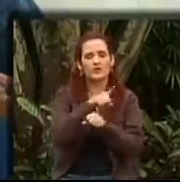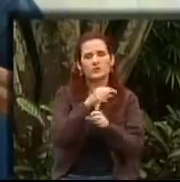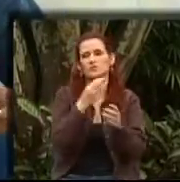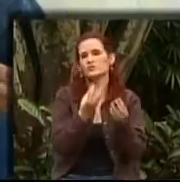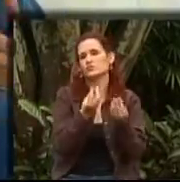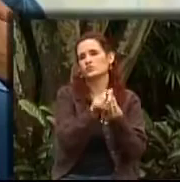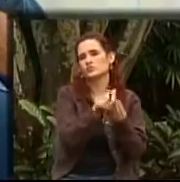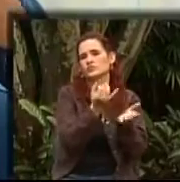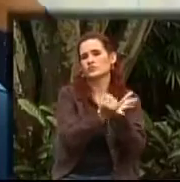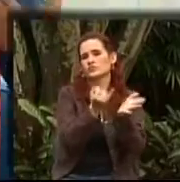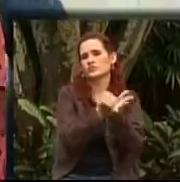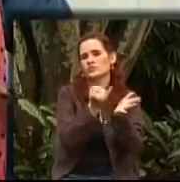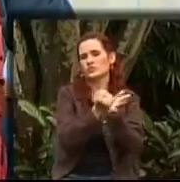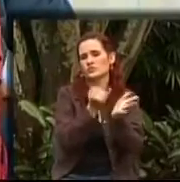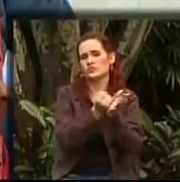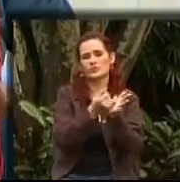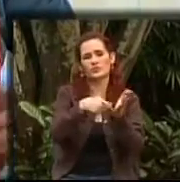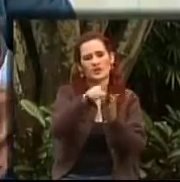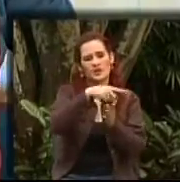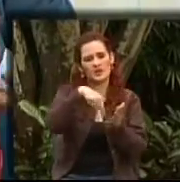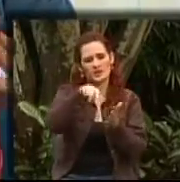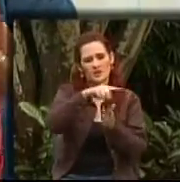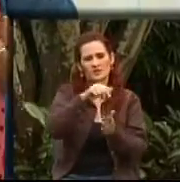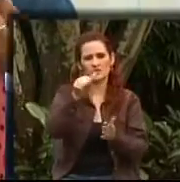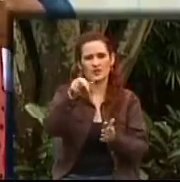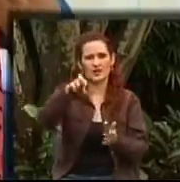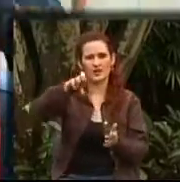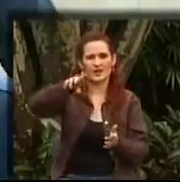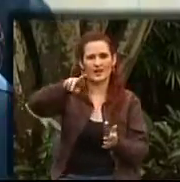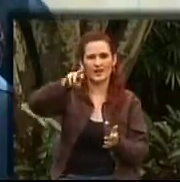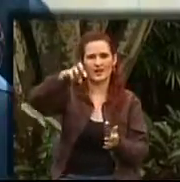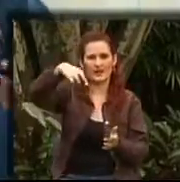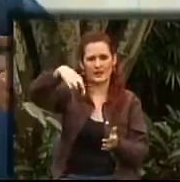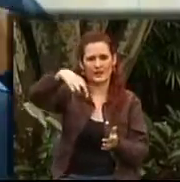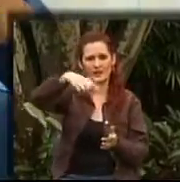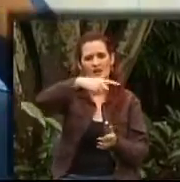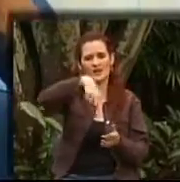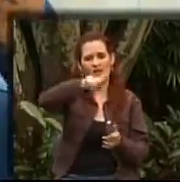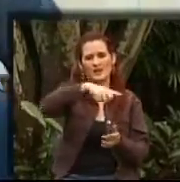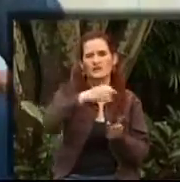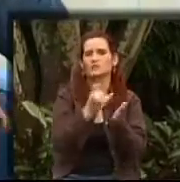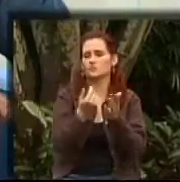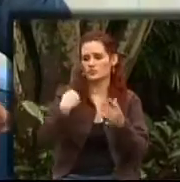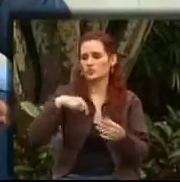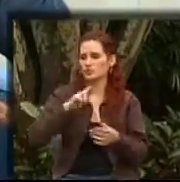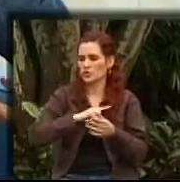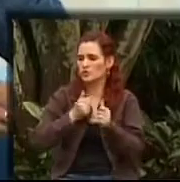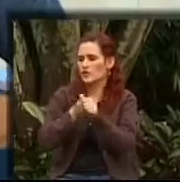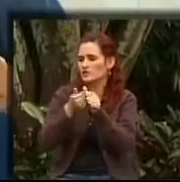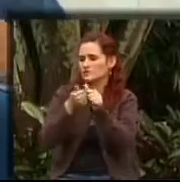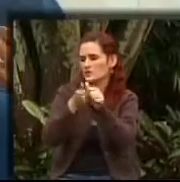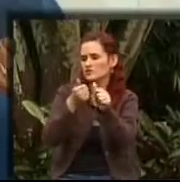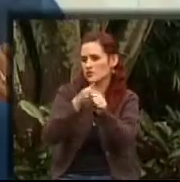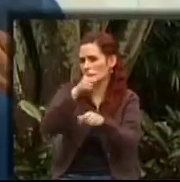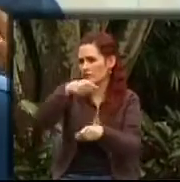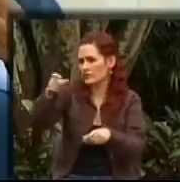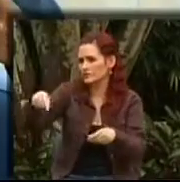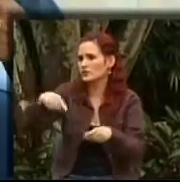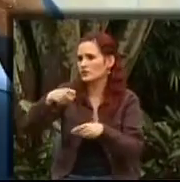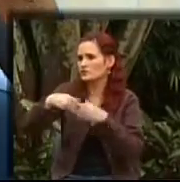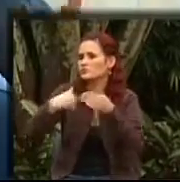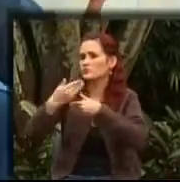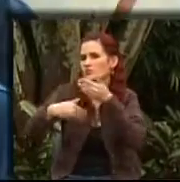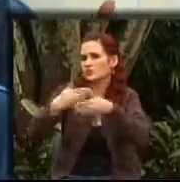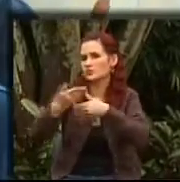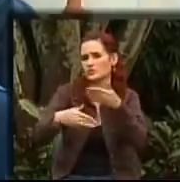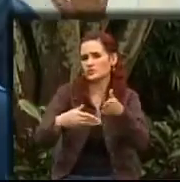que se remite el caso, por lo que te digo, nosotros podemos orientar a las personas para que puedan hacer como todo este proceso y esta junta es una